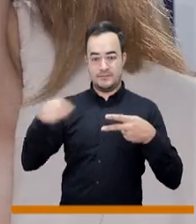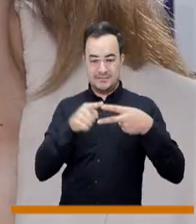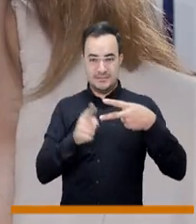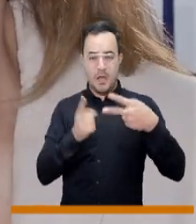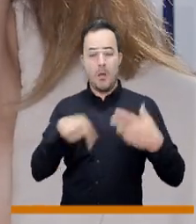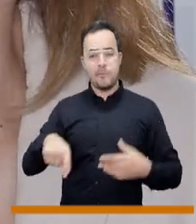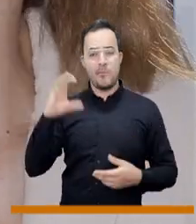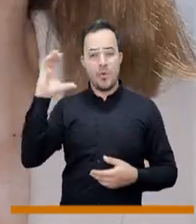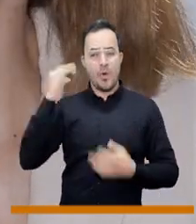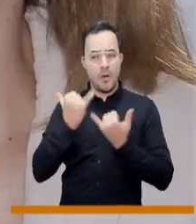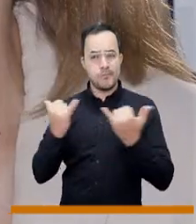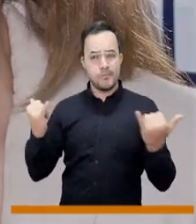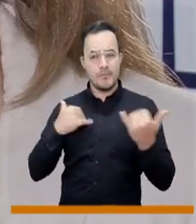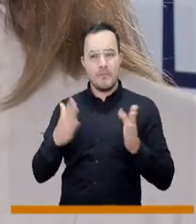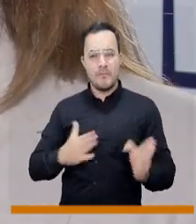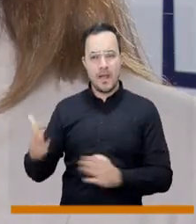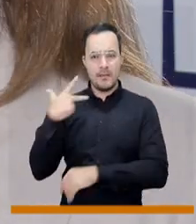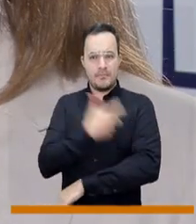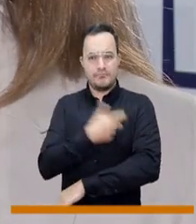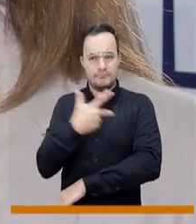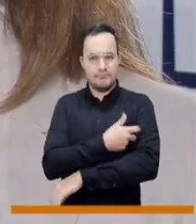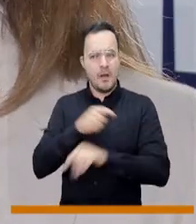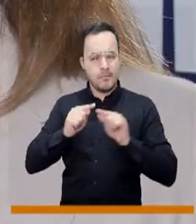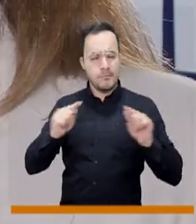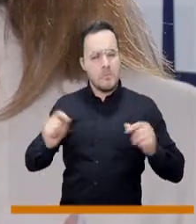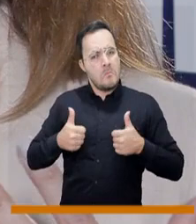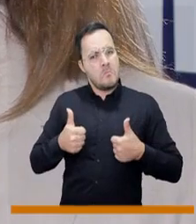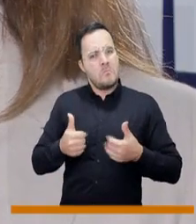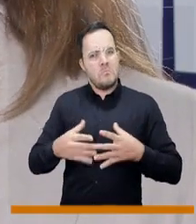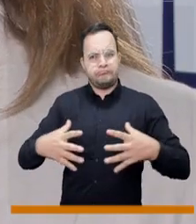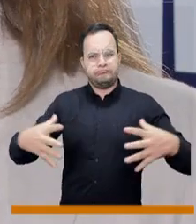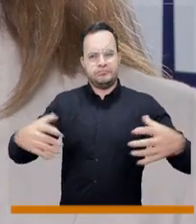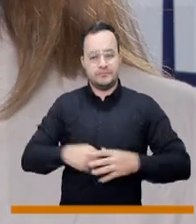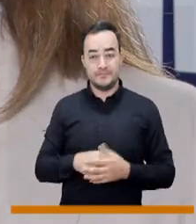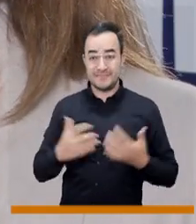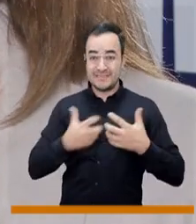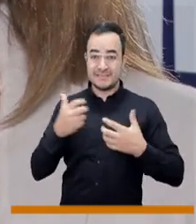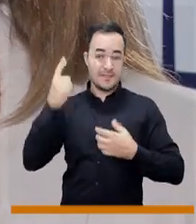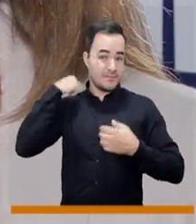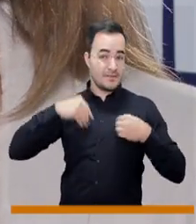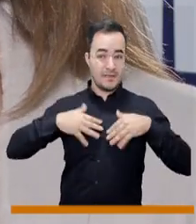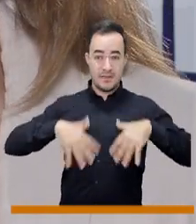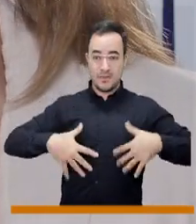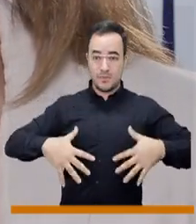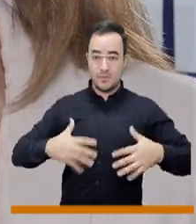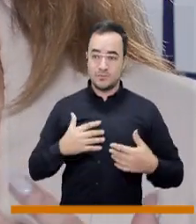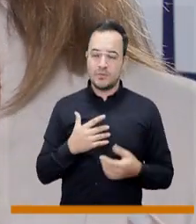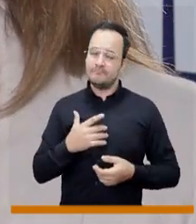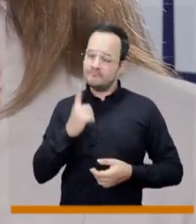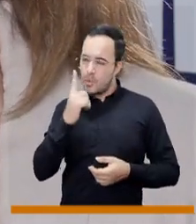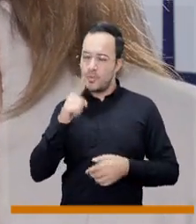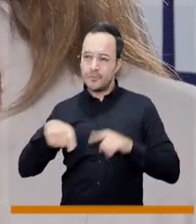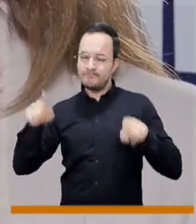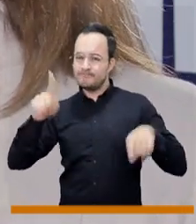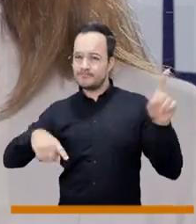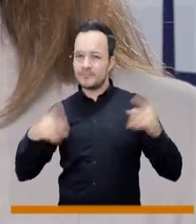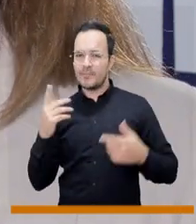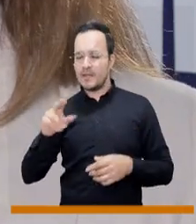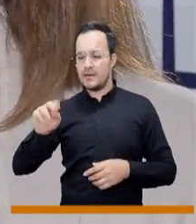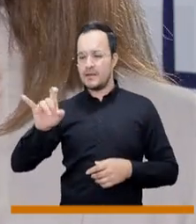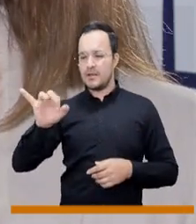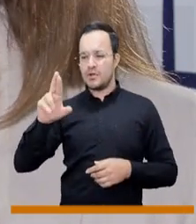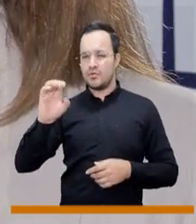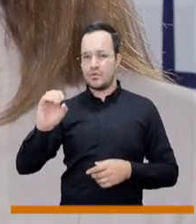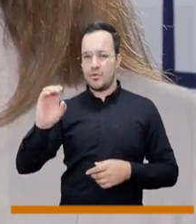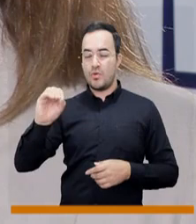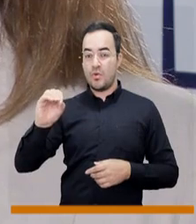buen programa, un plan ampliado, digamos, de vacunación. Existen algunas otras infecciones del sistema nervioso que no están tan atendidas como